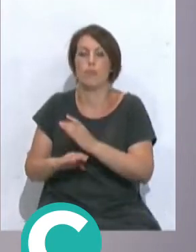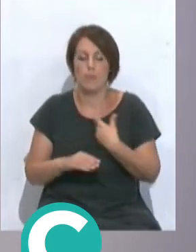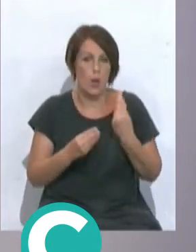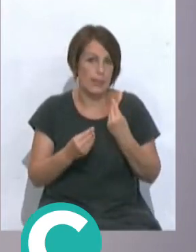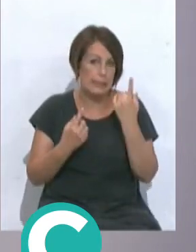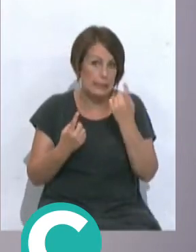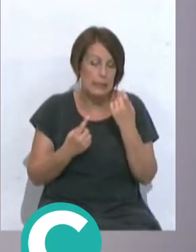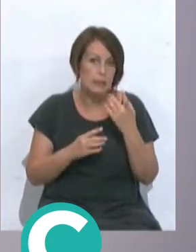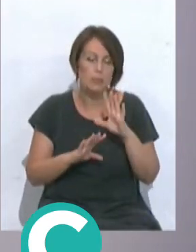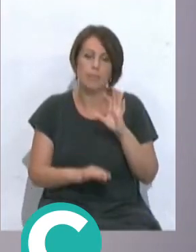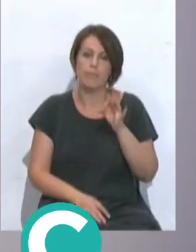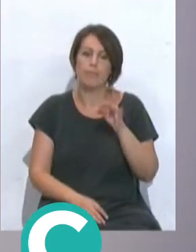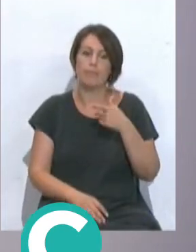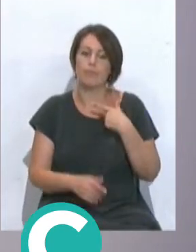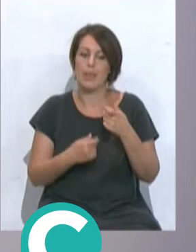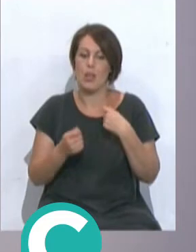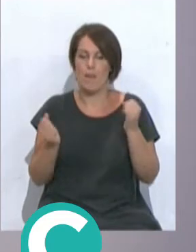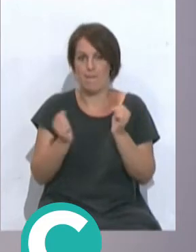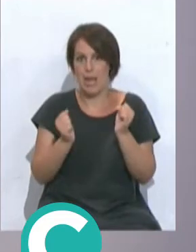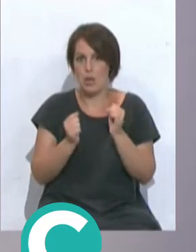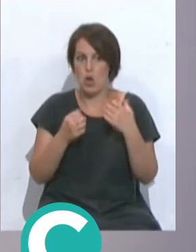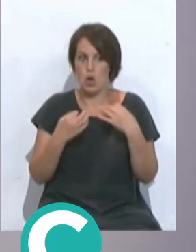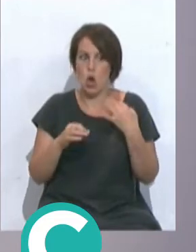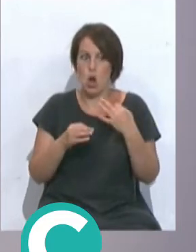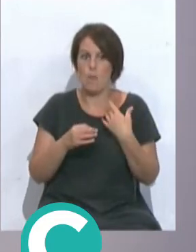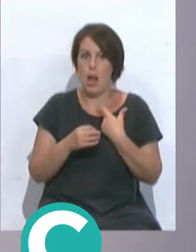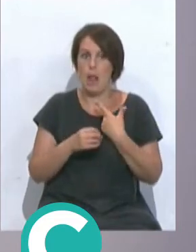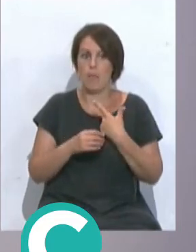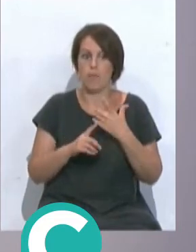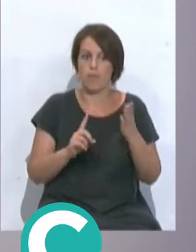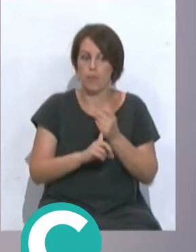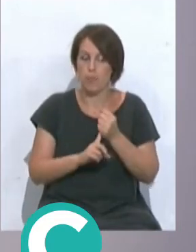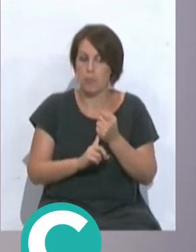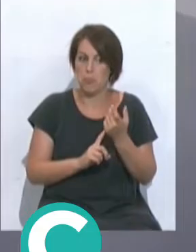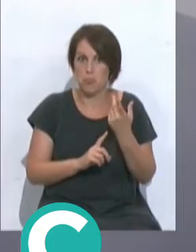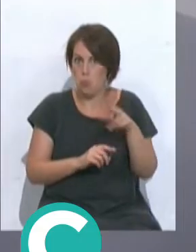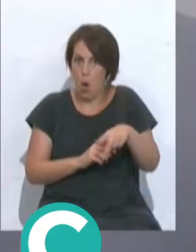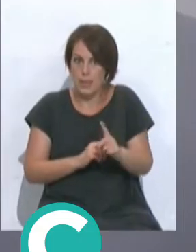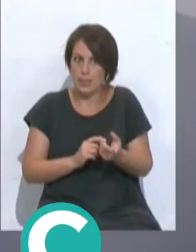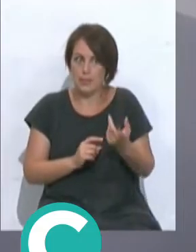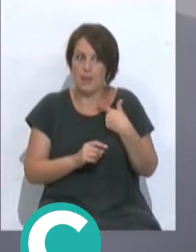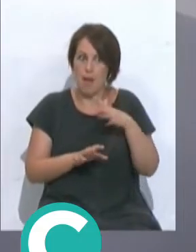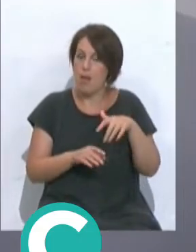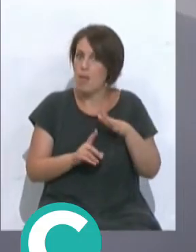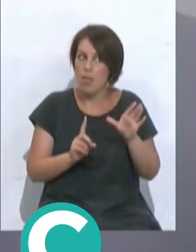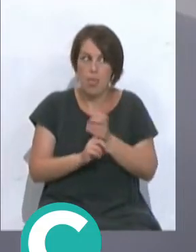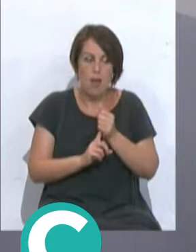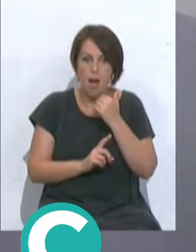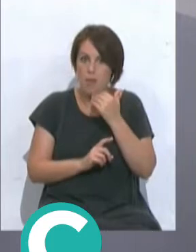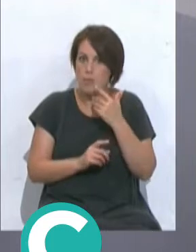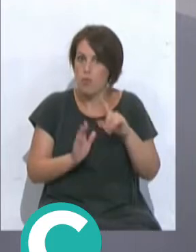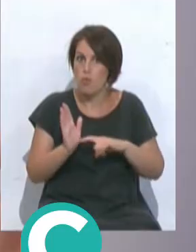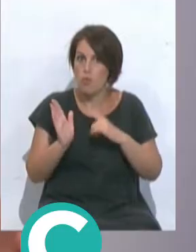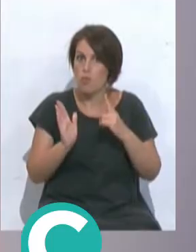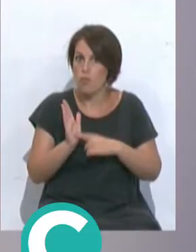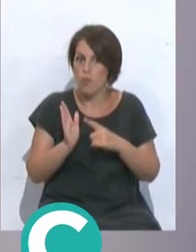sí es cierto que ese mercado de invierno, que no es normal que se dé con tanto acierto, el CAI tuvo un acierto casi pleno, bueno, en la excepción de la